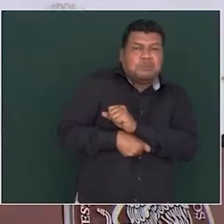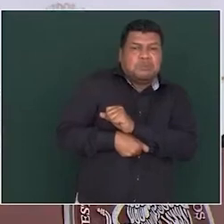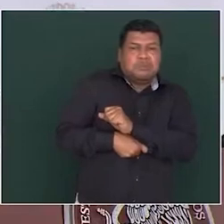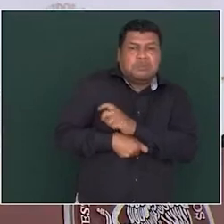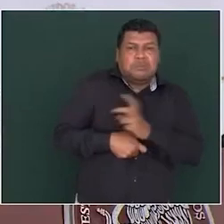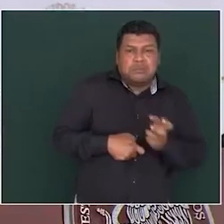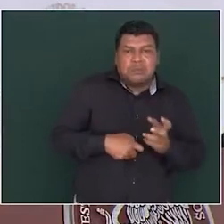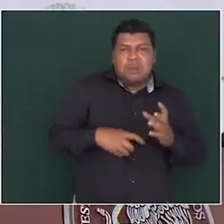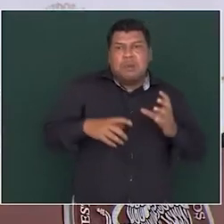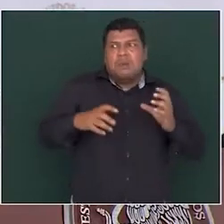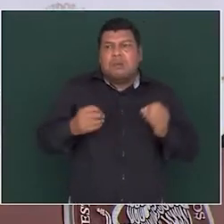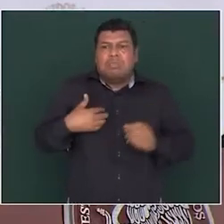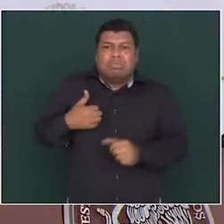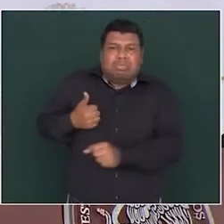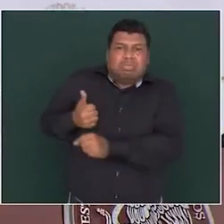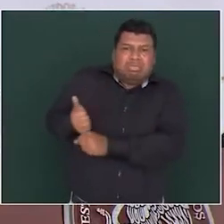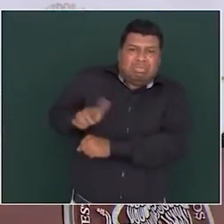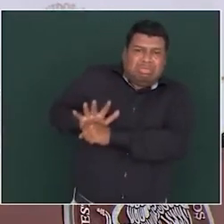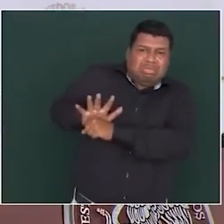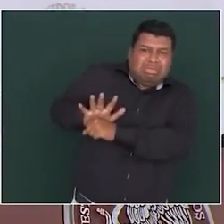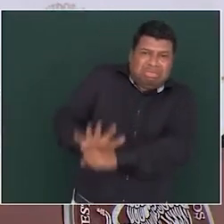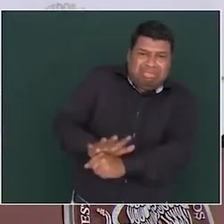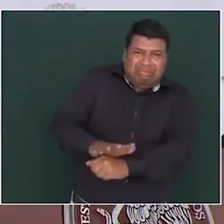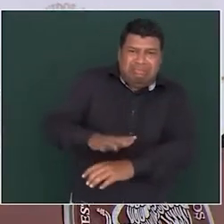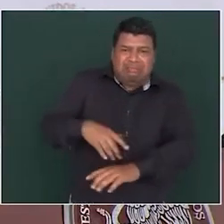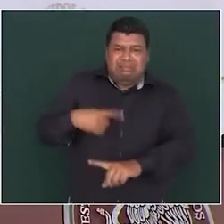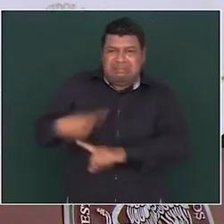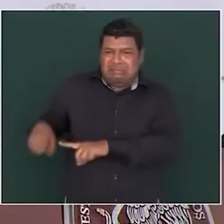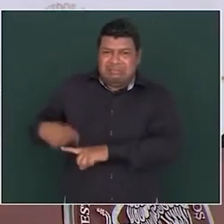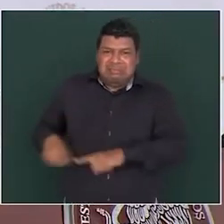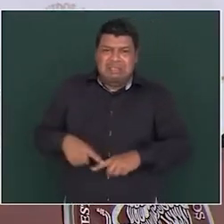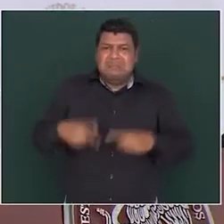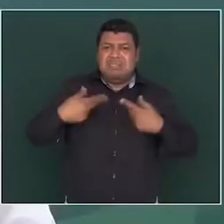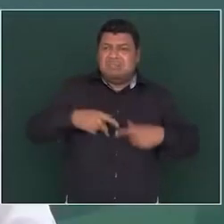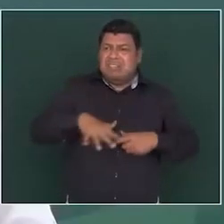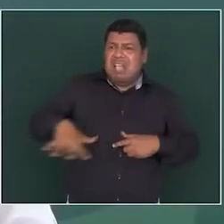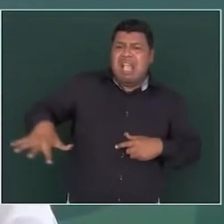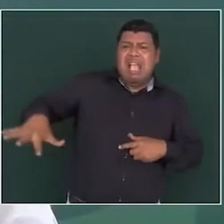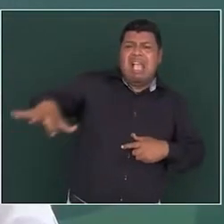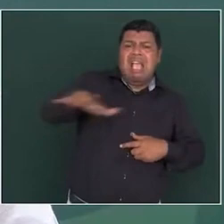o de la represión en las comunidades indígenas